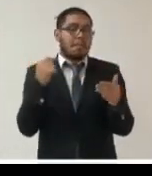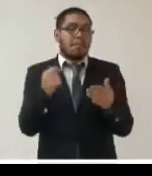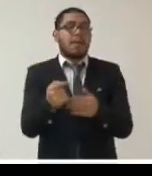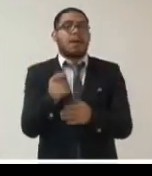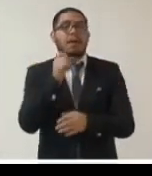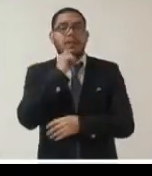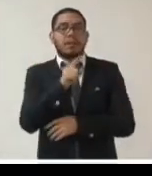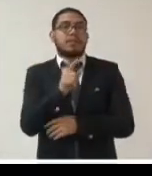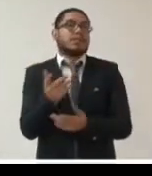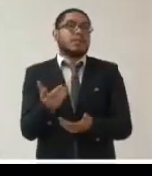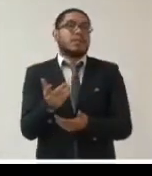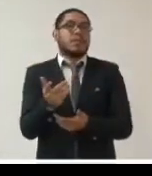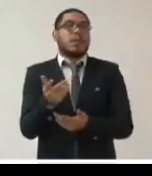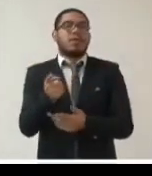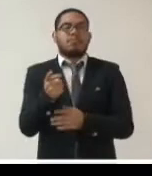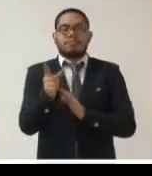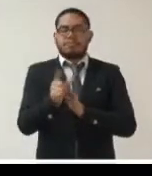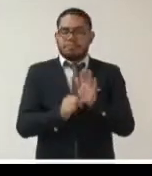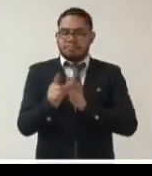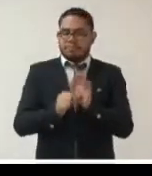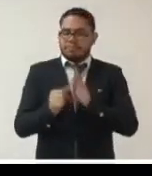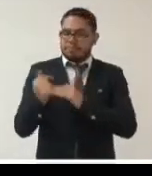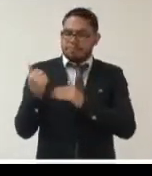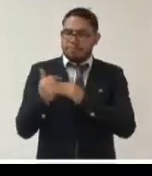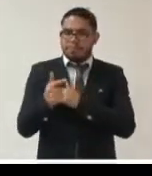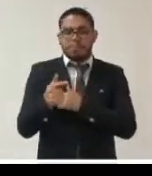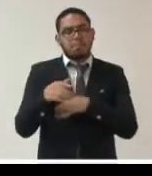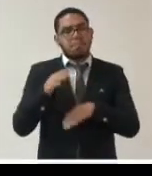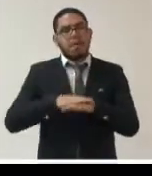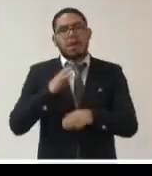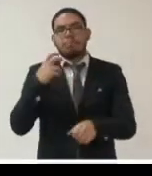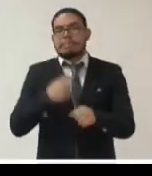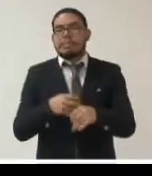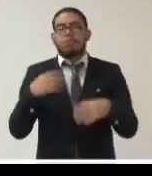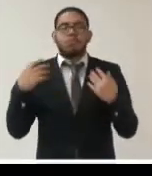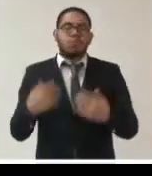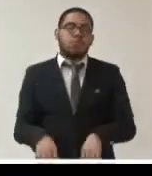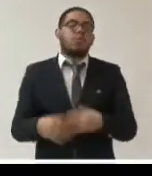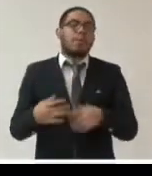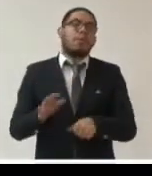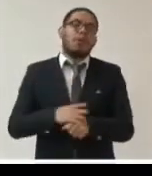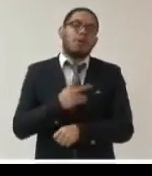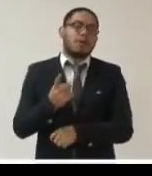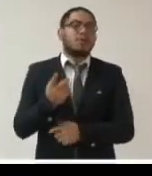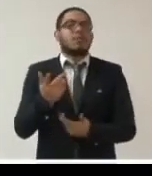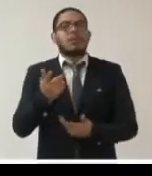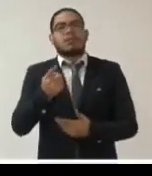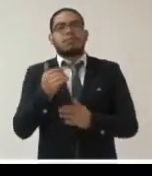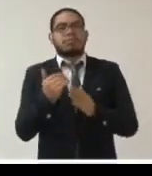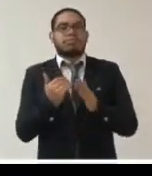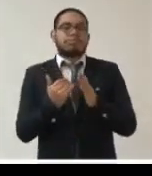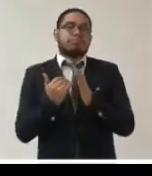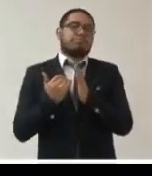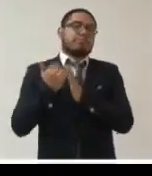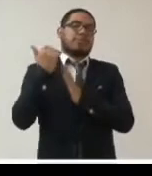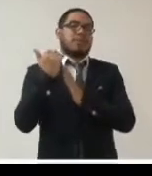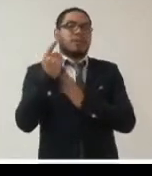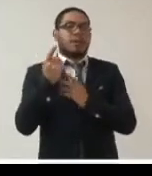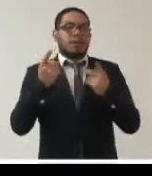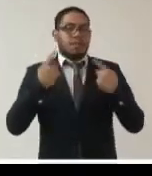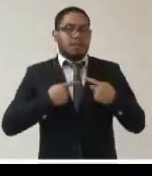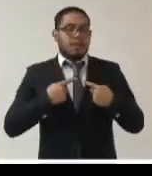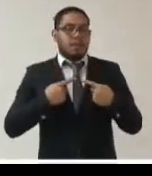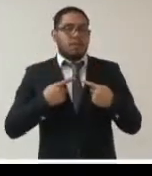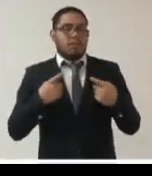confinamiento durante los primeros meses de la pandemia que fue tan duro y esa digitalización masiva ha aumentado la violencia física pero